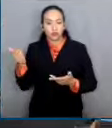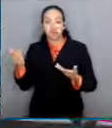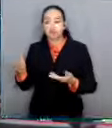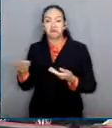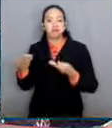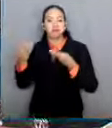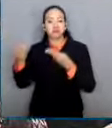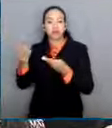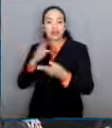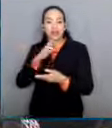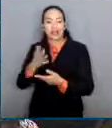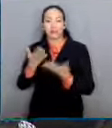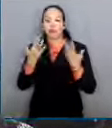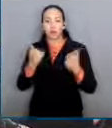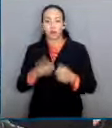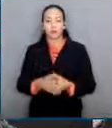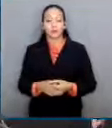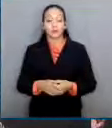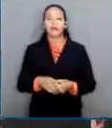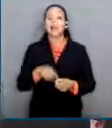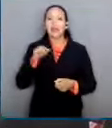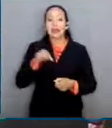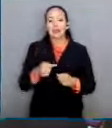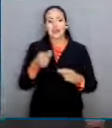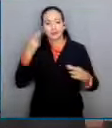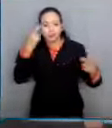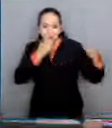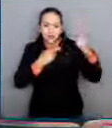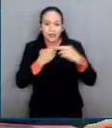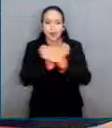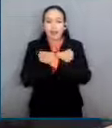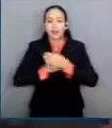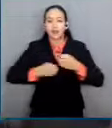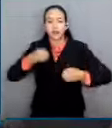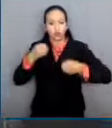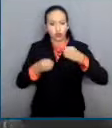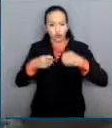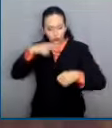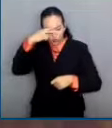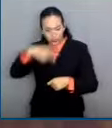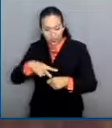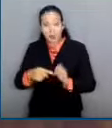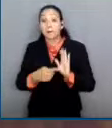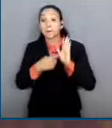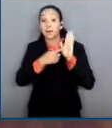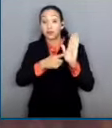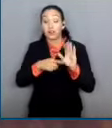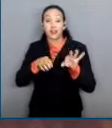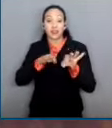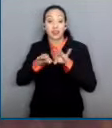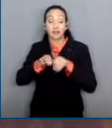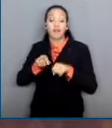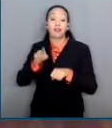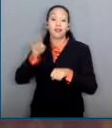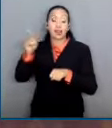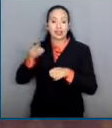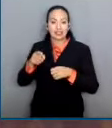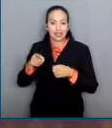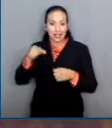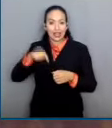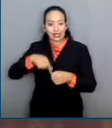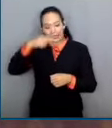mesa de trabajo se analizó la educación jurídica en México y se resaltó el trabajo que realiza el Poder Judicial de la Federación para